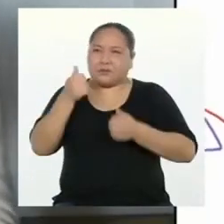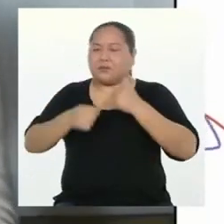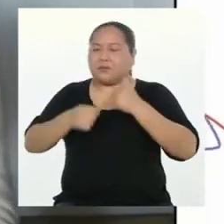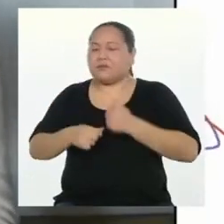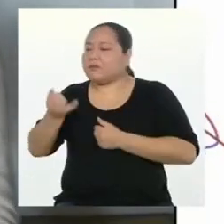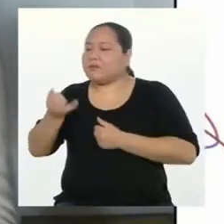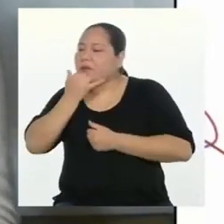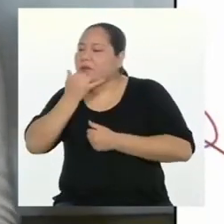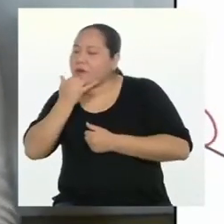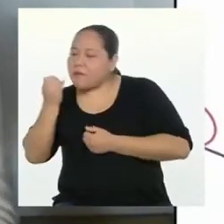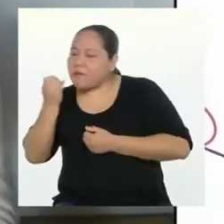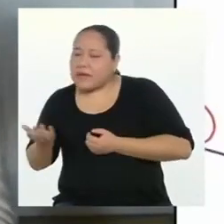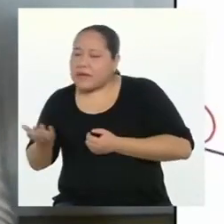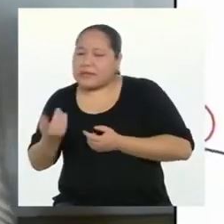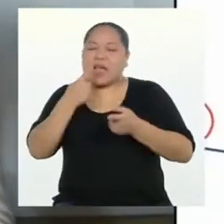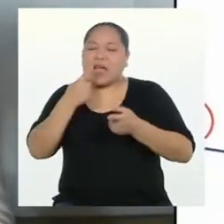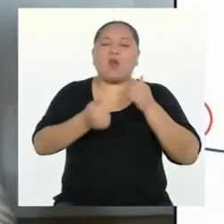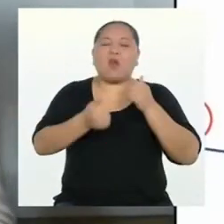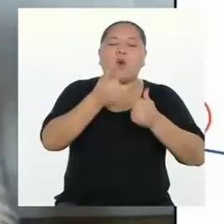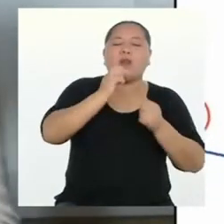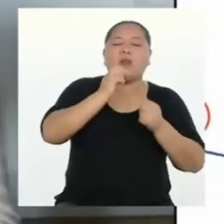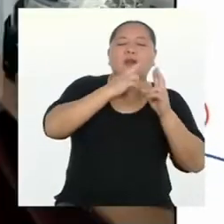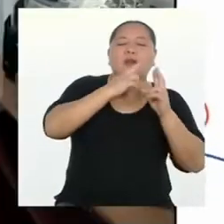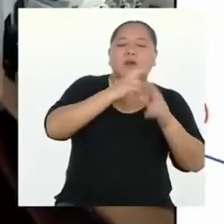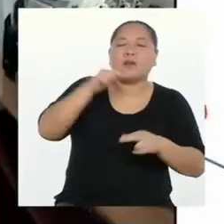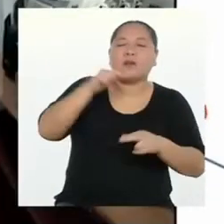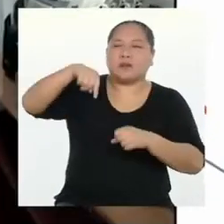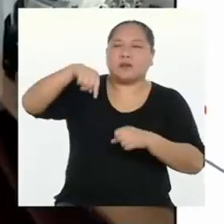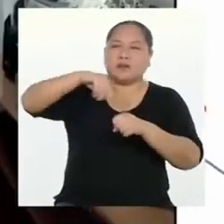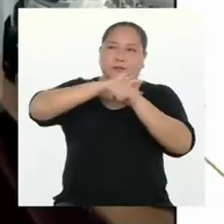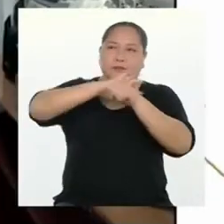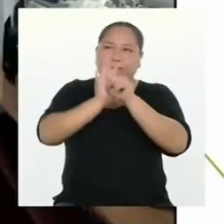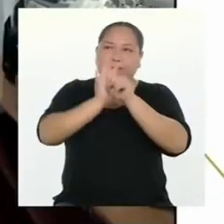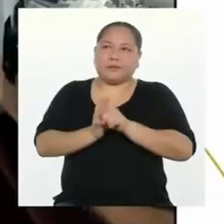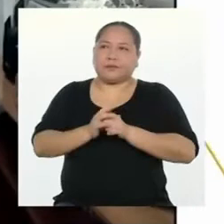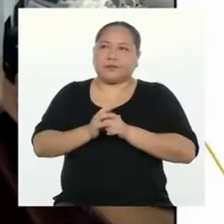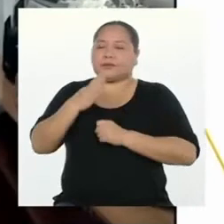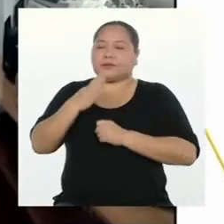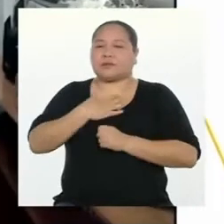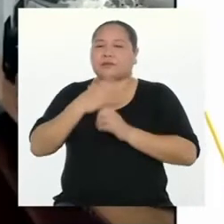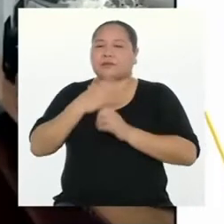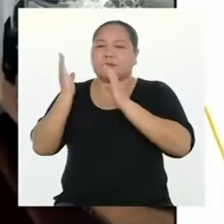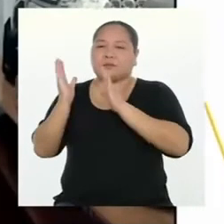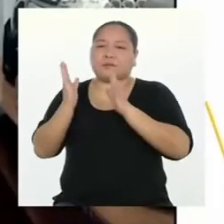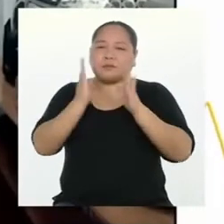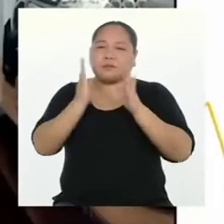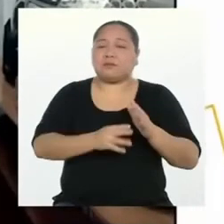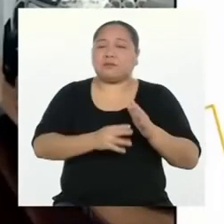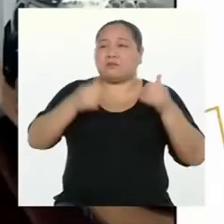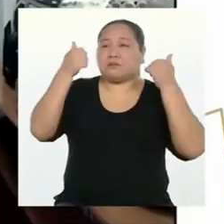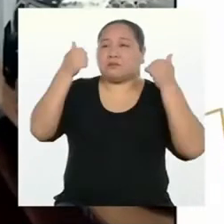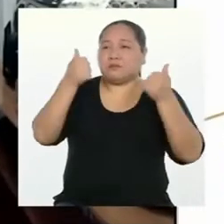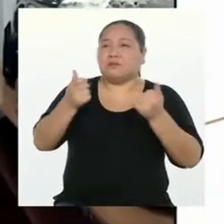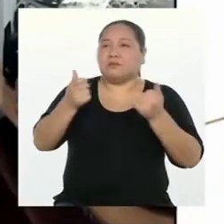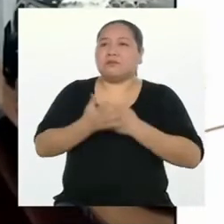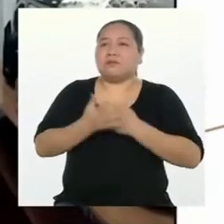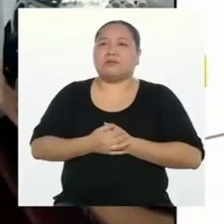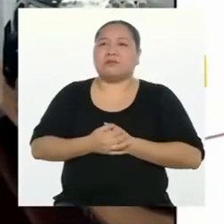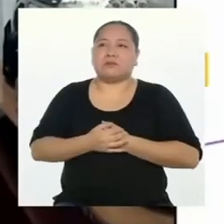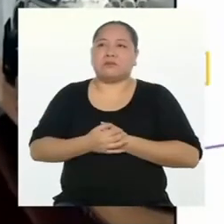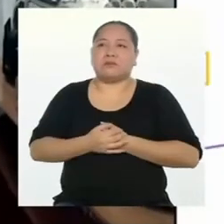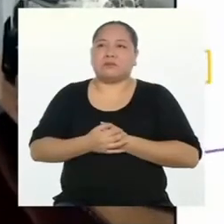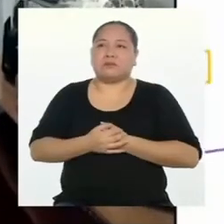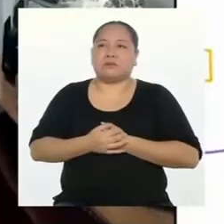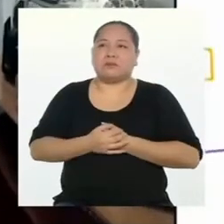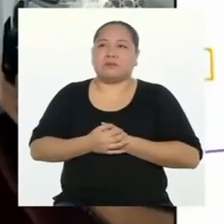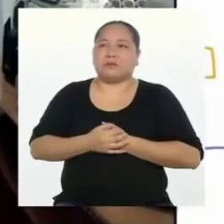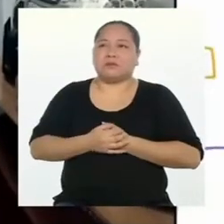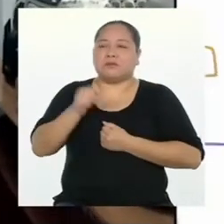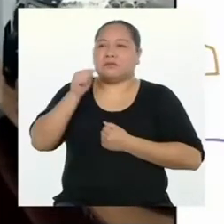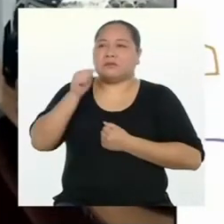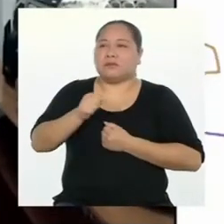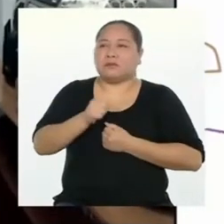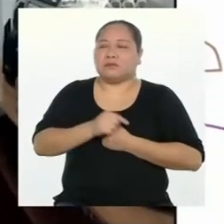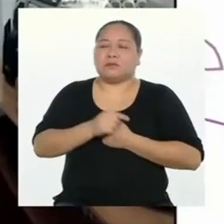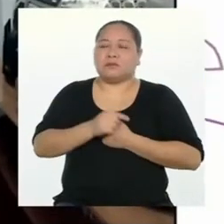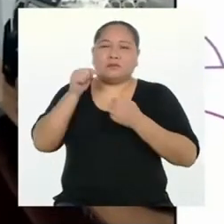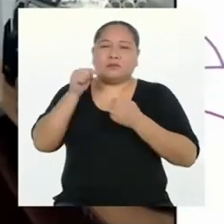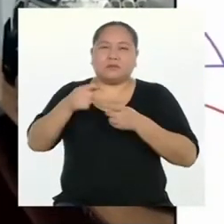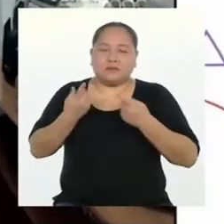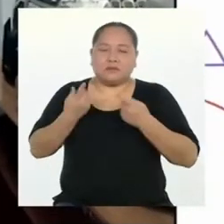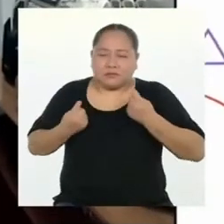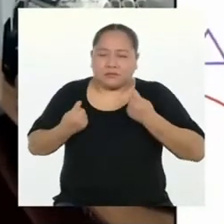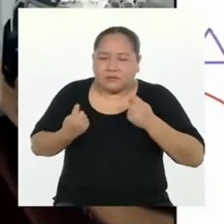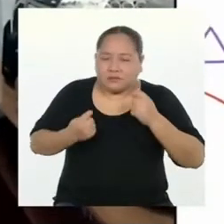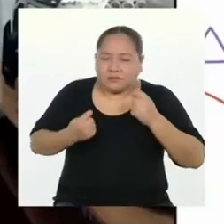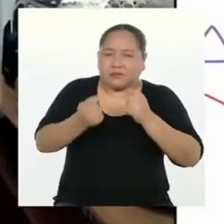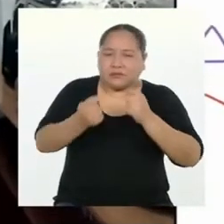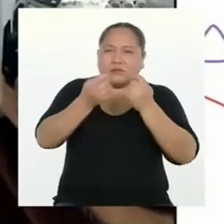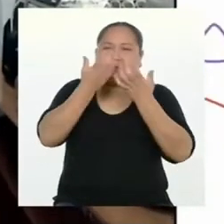consecuencias que puede traer el COVID-19. En mi elaboración me fue bien porque me hizo reflexionar sobre